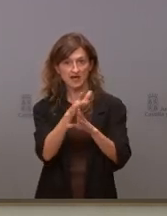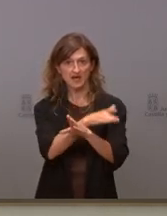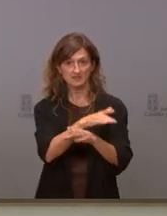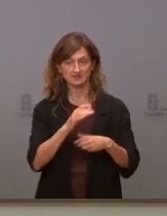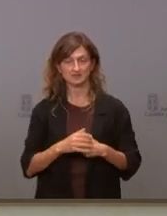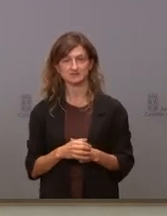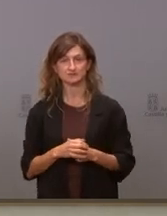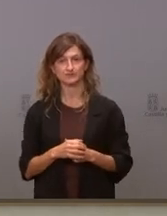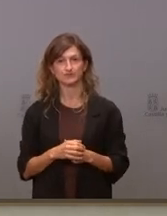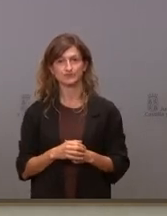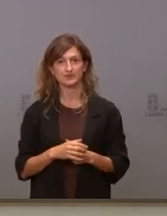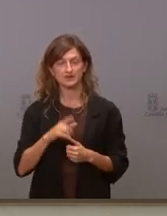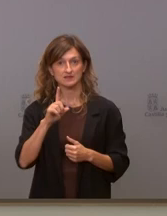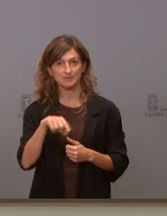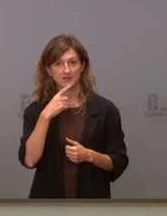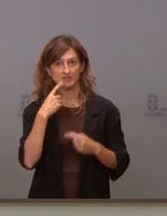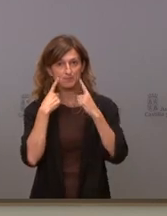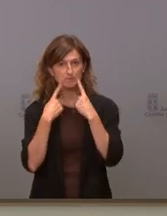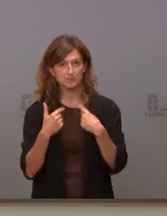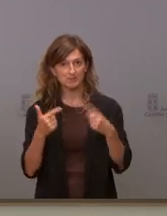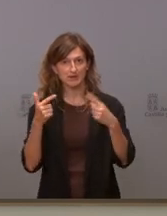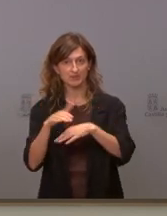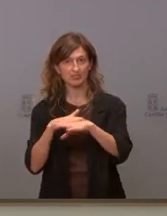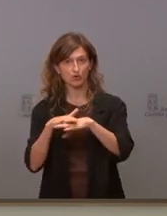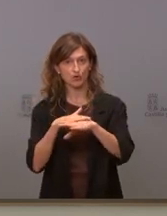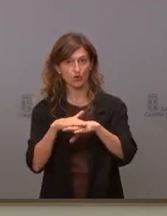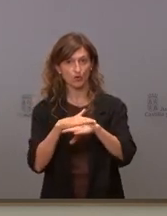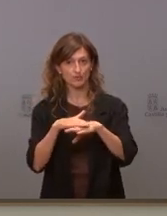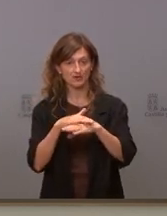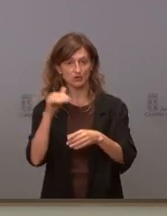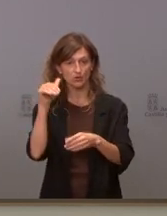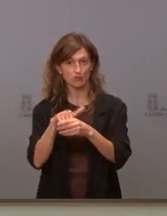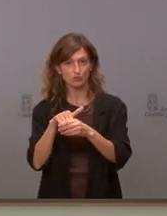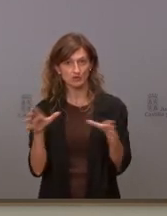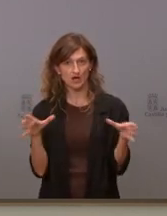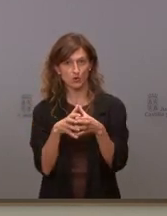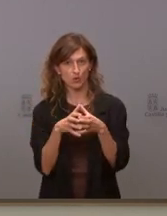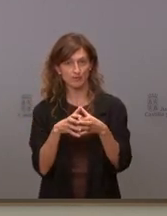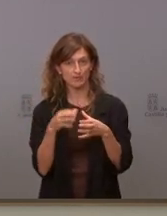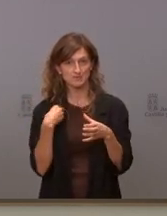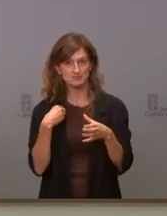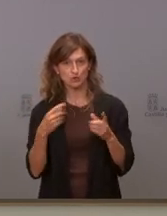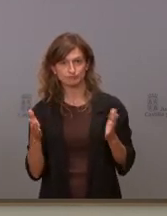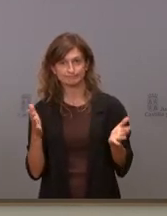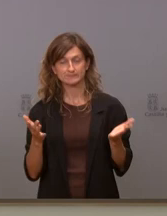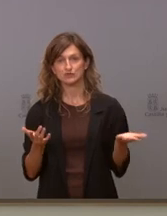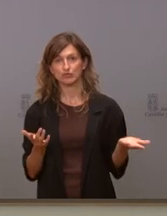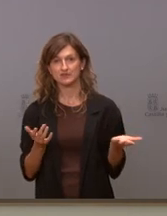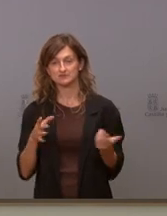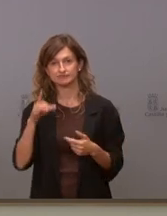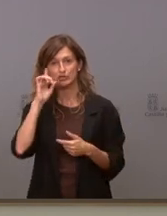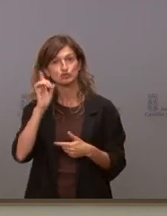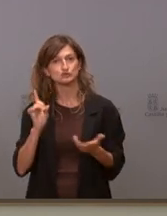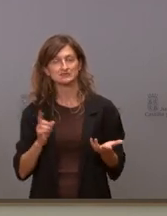Y además, al final, es la primera vez que el Gobierno no vota en bloque lo mismo. Entonces, no sé,